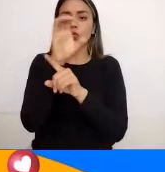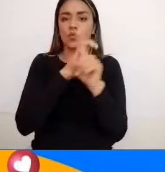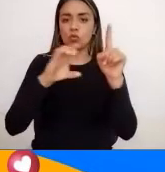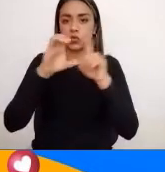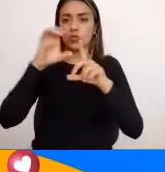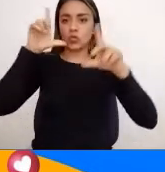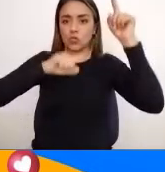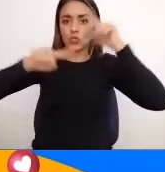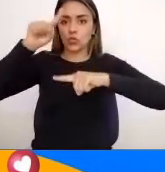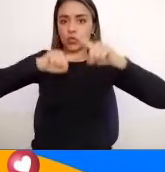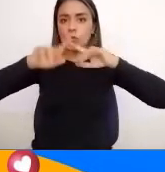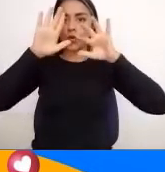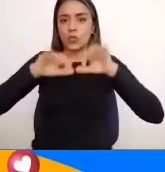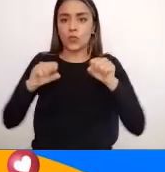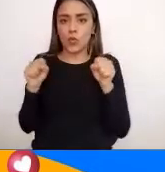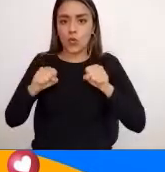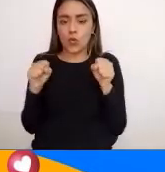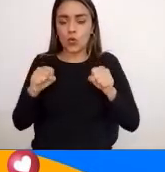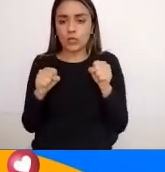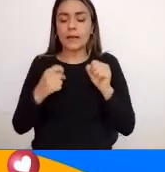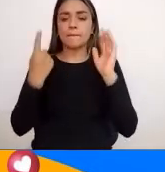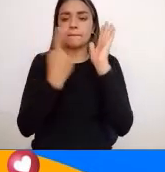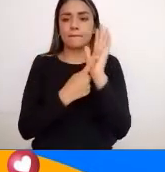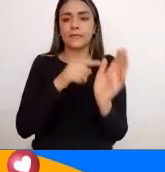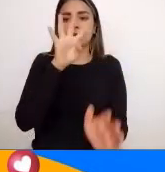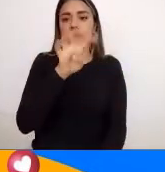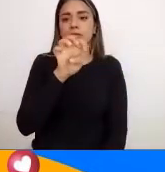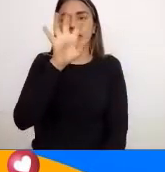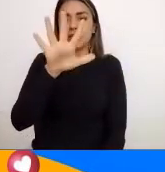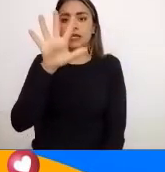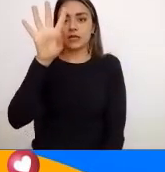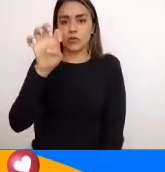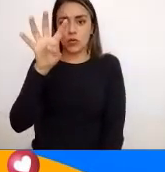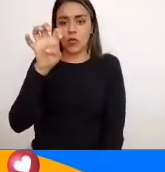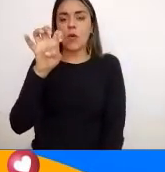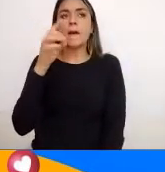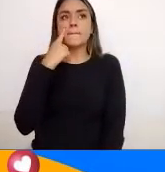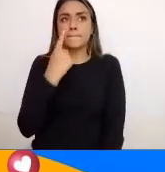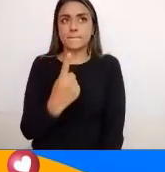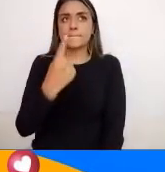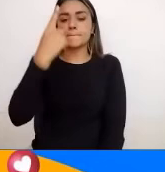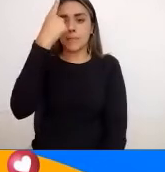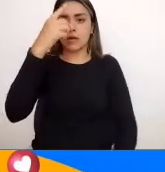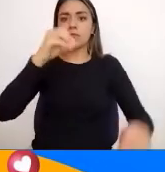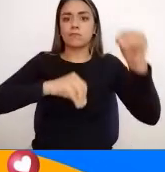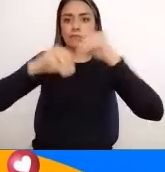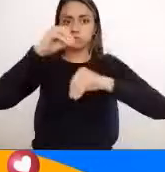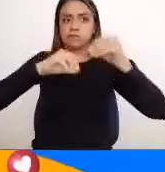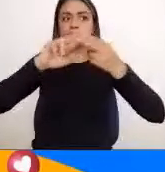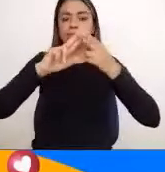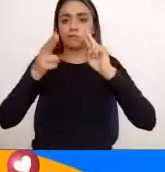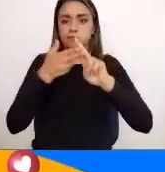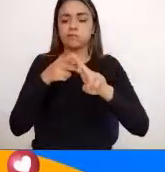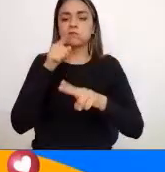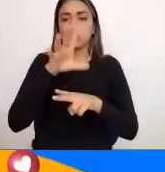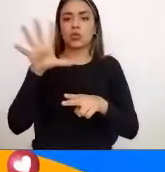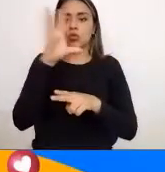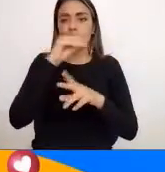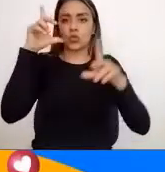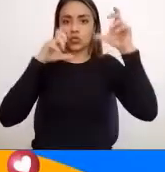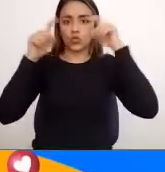Turismo De Bogotá Entonces en 1959 Se hizo la primer Creación del Instituto De Cultura Y Turismo